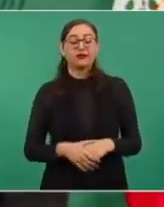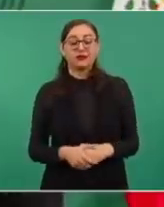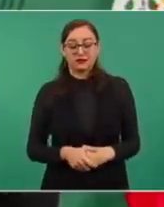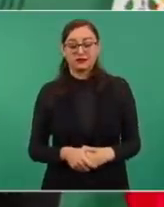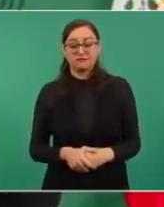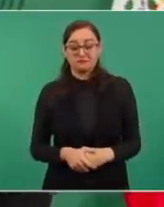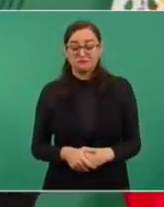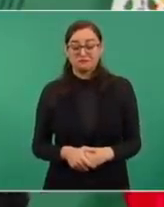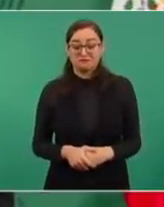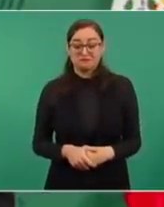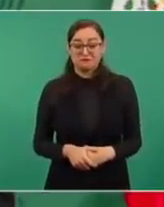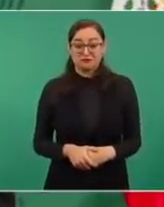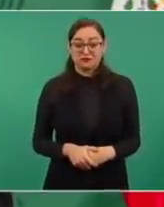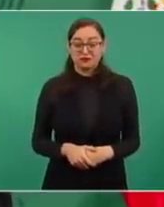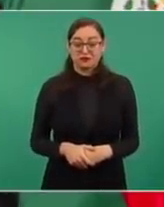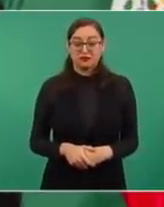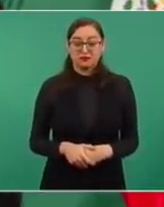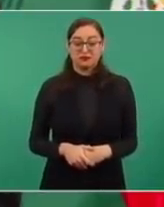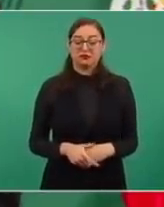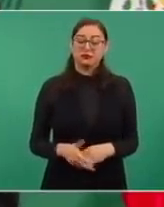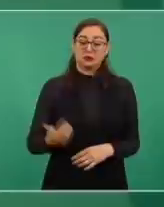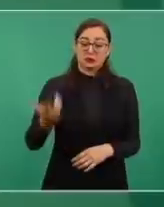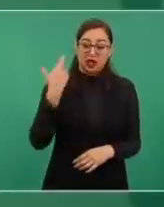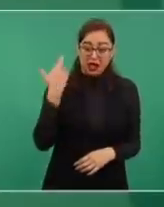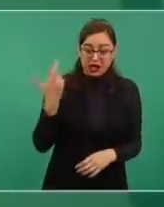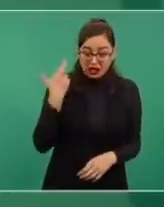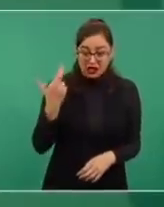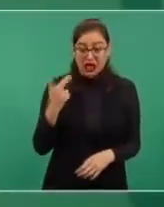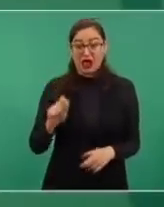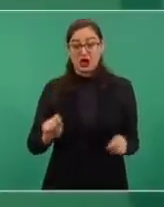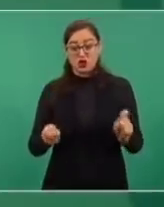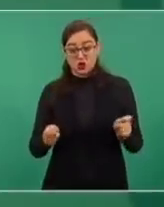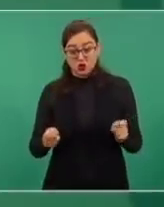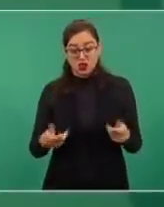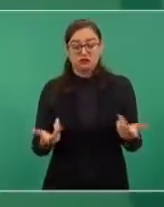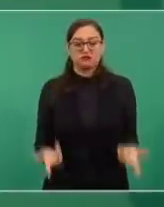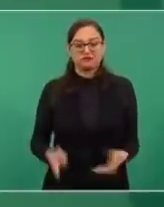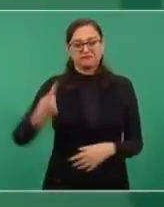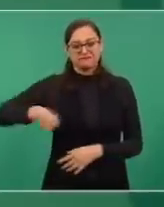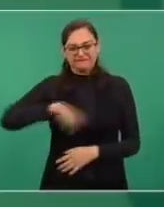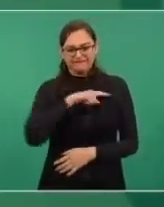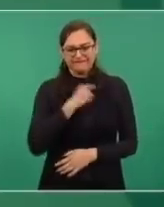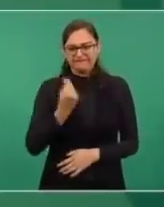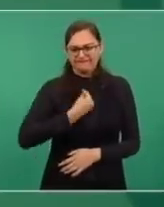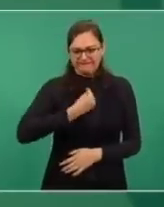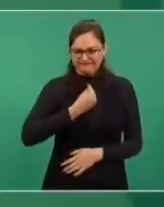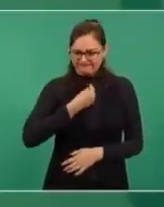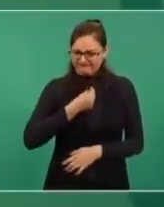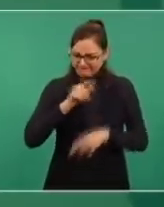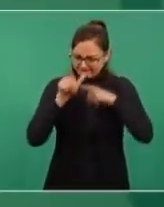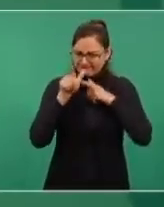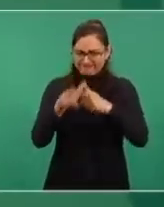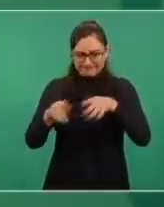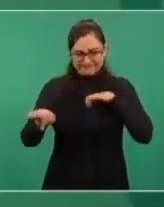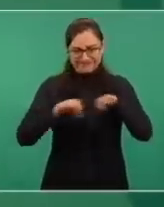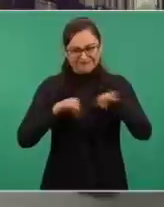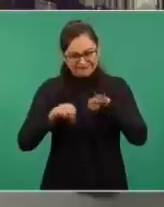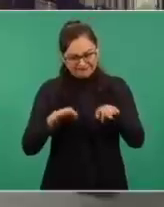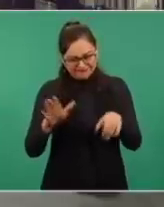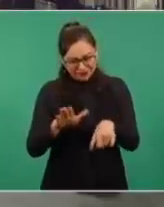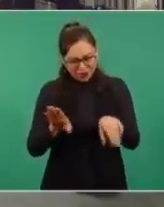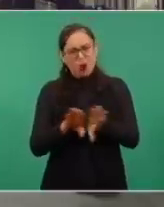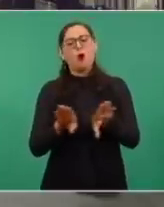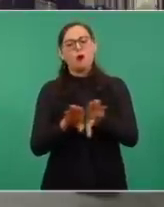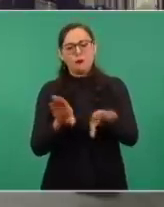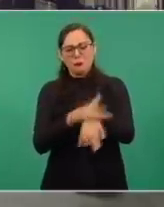La radio, ¿cómo resistimos? Pues por el pueblo,